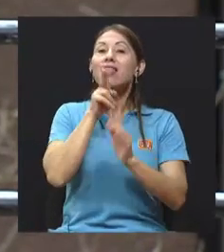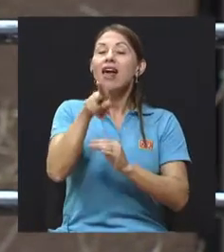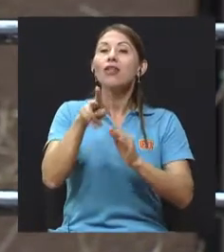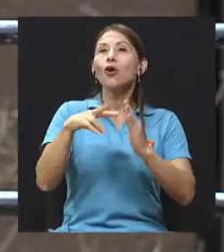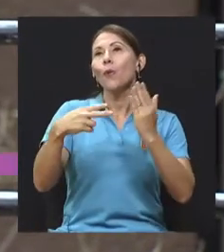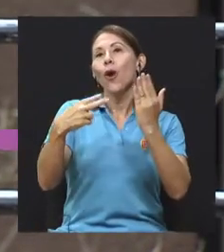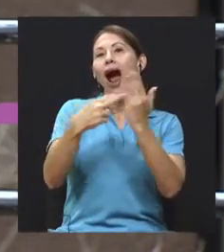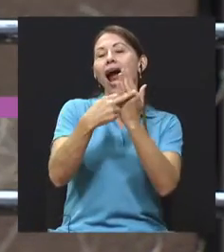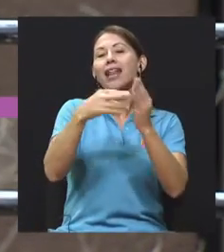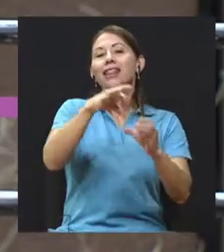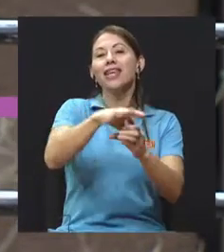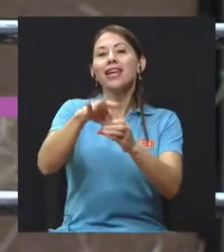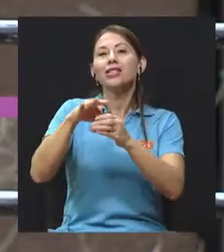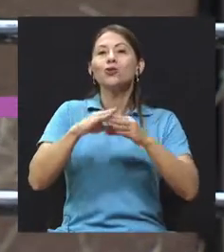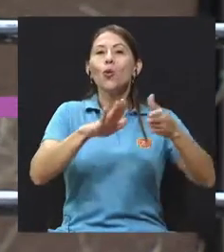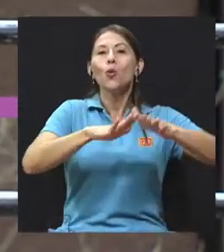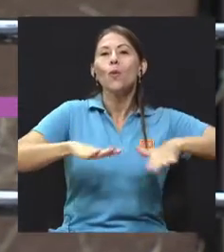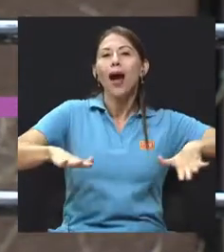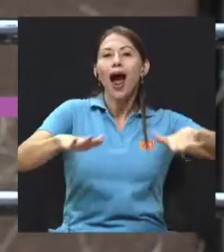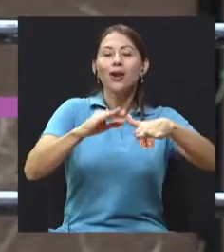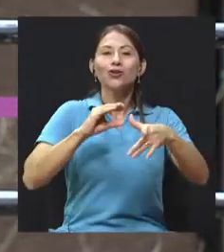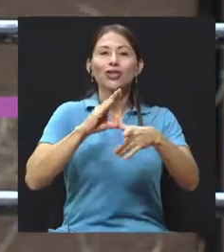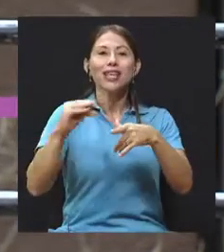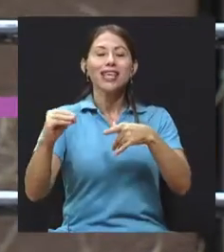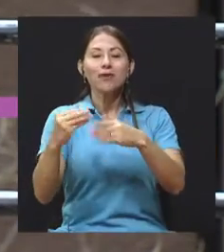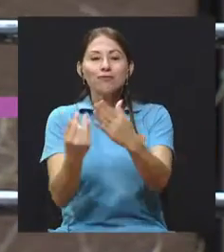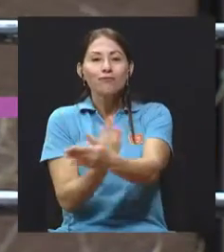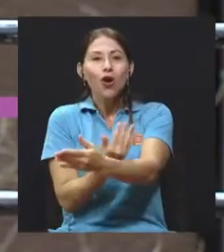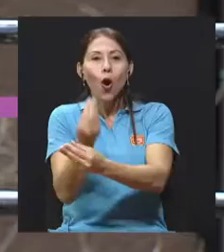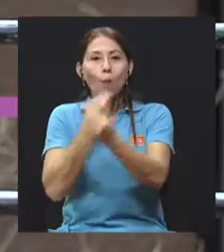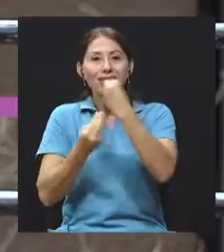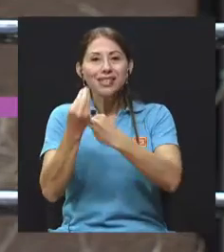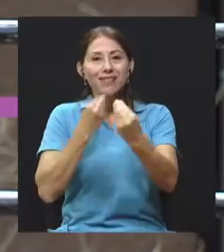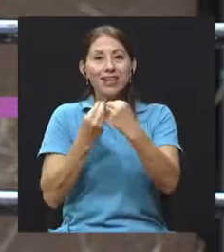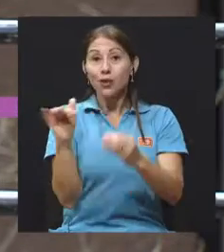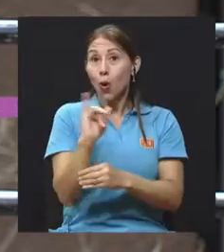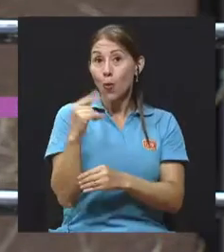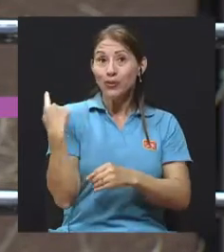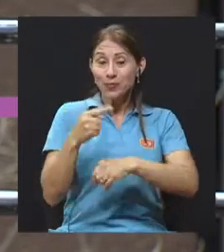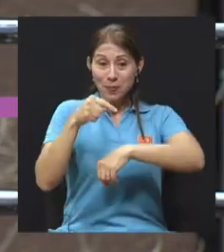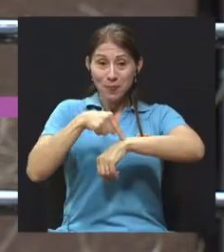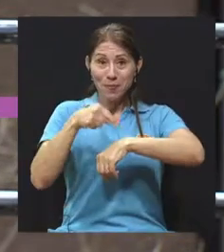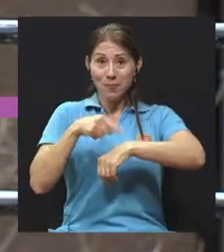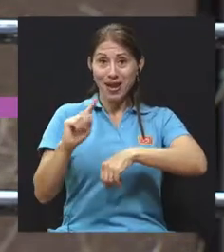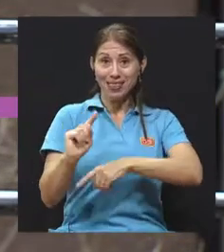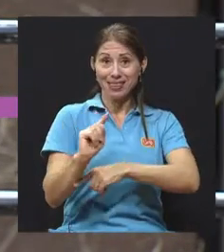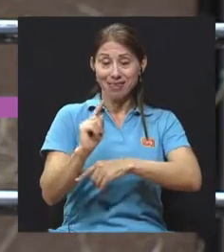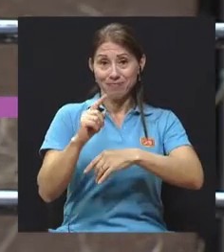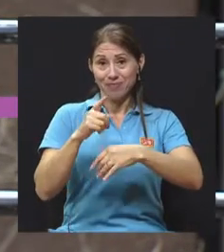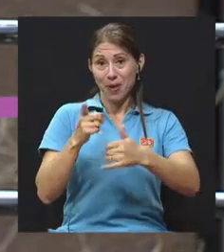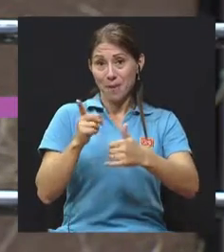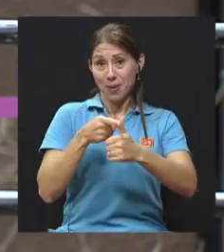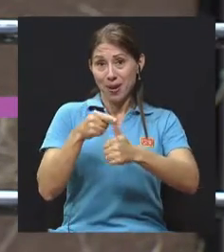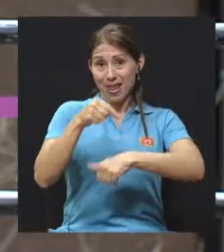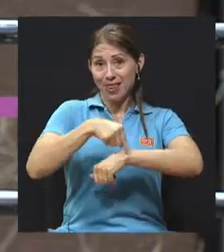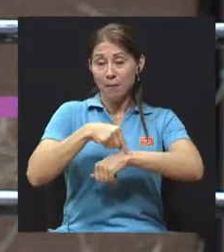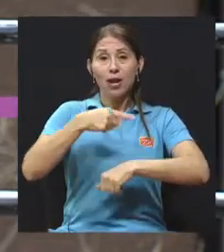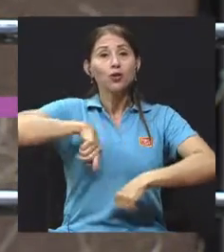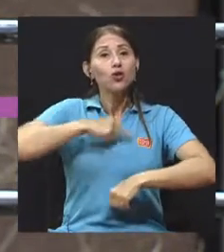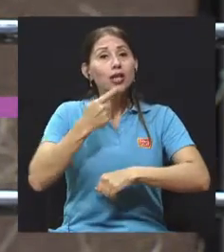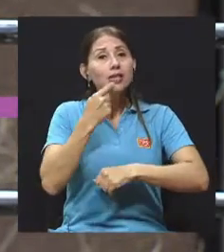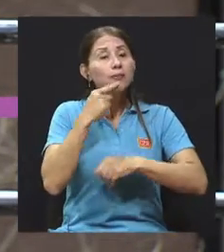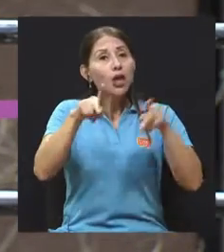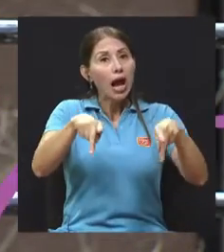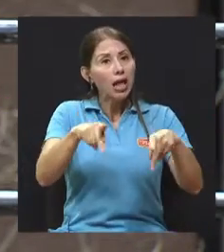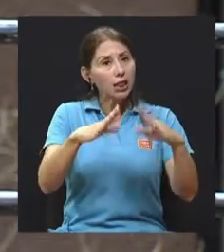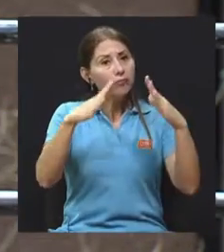comestibles. Como es la primera etapa que siempre invitamos a la gente a utilizar sus jardines y empezar a hacer alimento con sus jardines